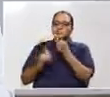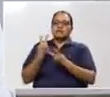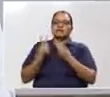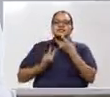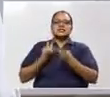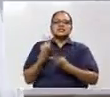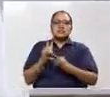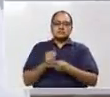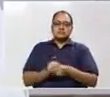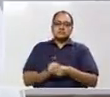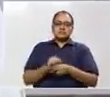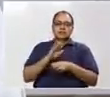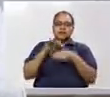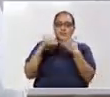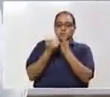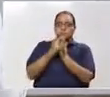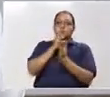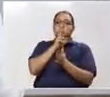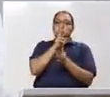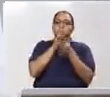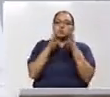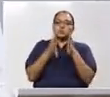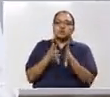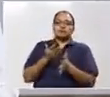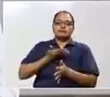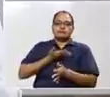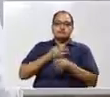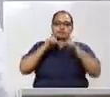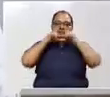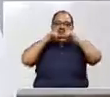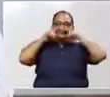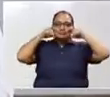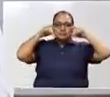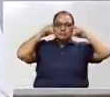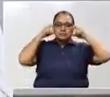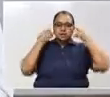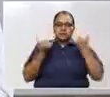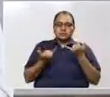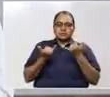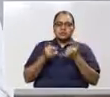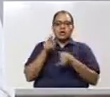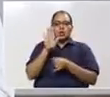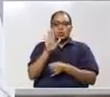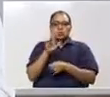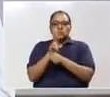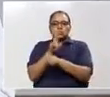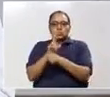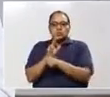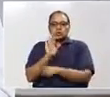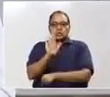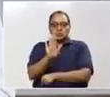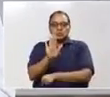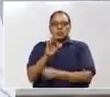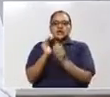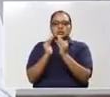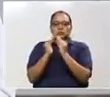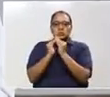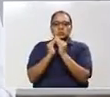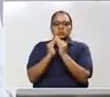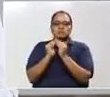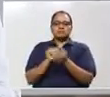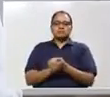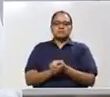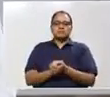Pronto tendremos para todos los hondureños mascarillas, mientras tanto vaya siendo la suya también en su casa.